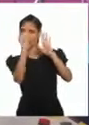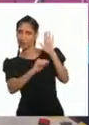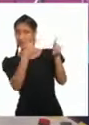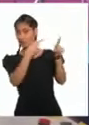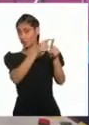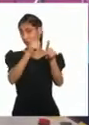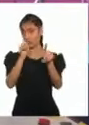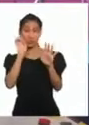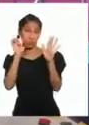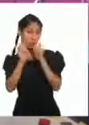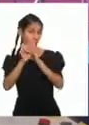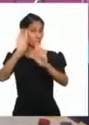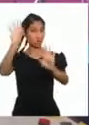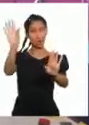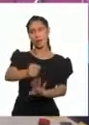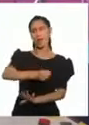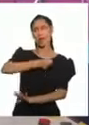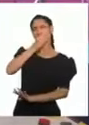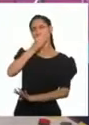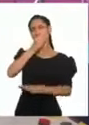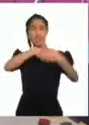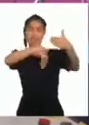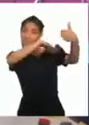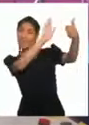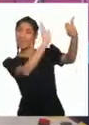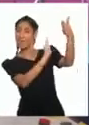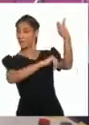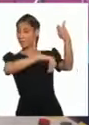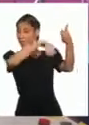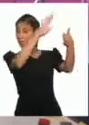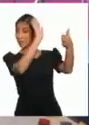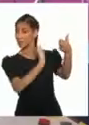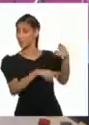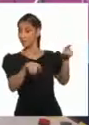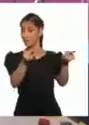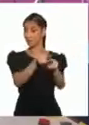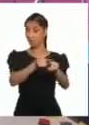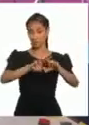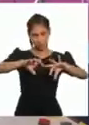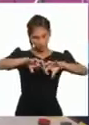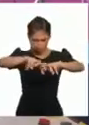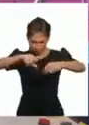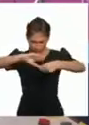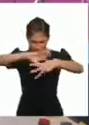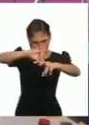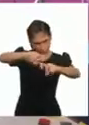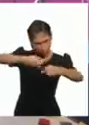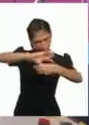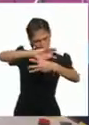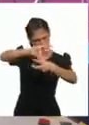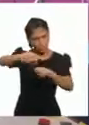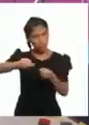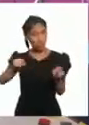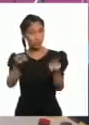pintura Escultura Arquitectura